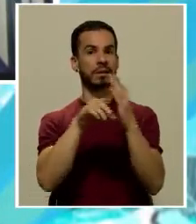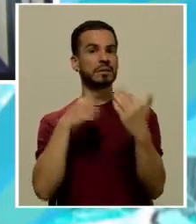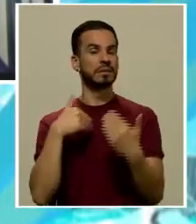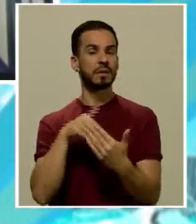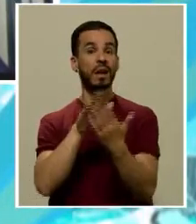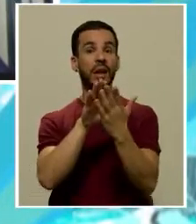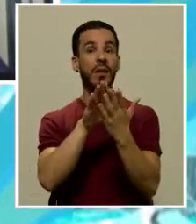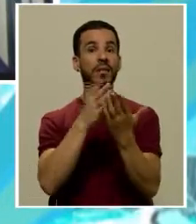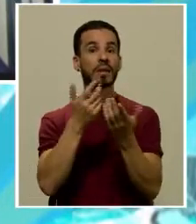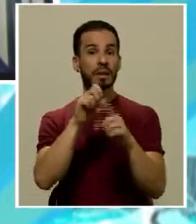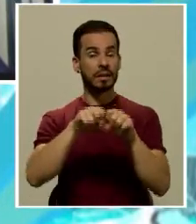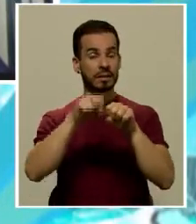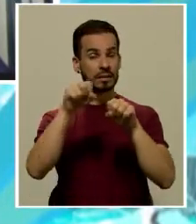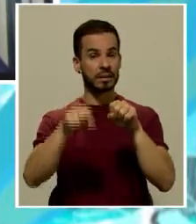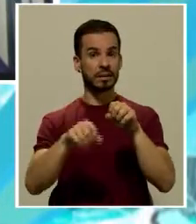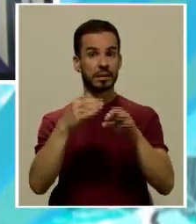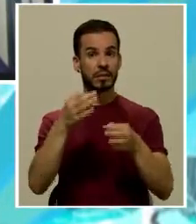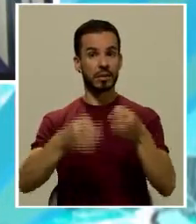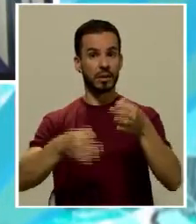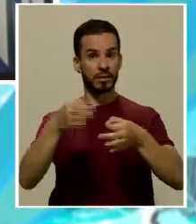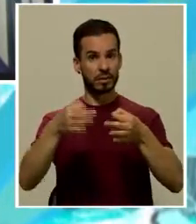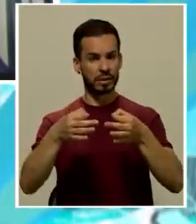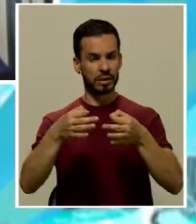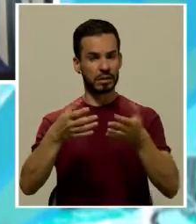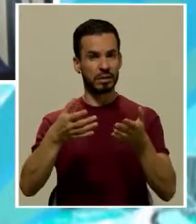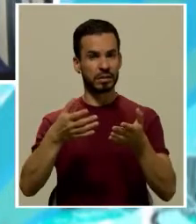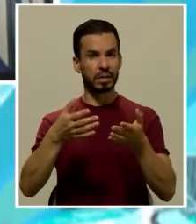de enfrentar el sistema de justicia